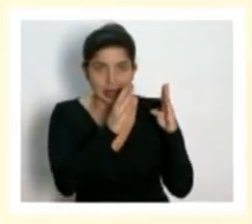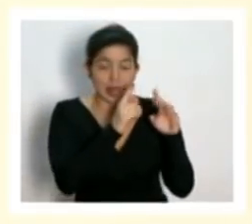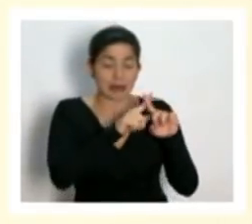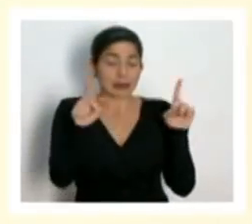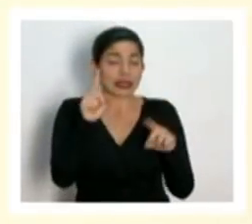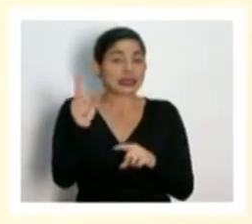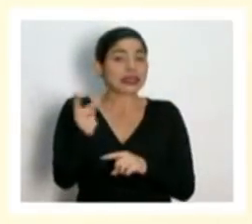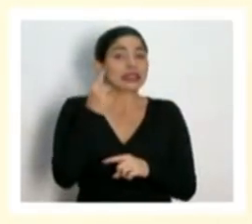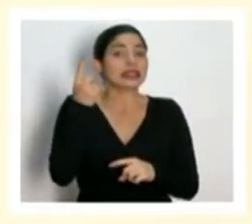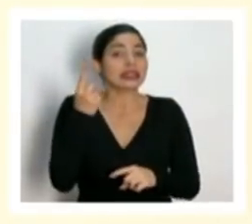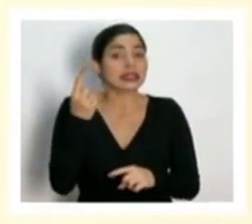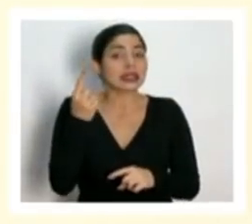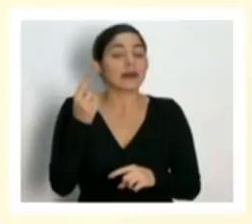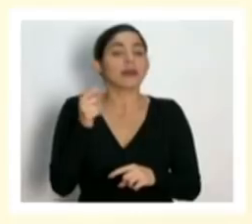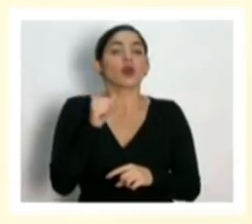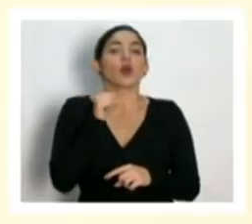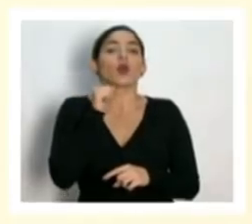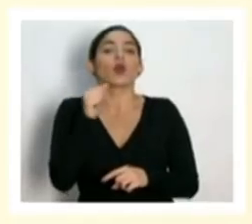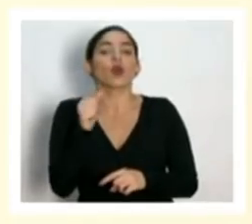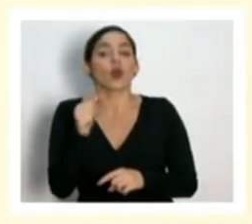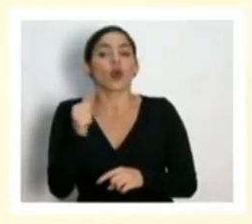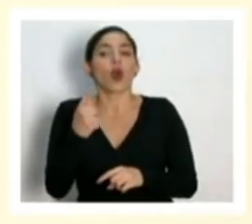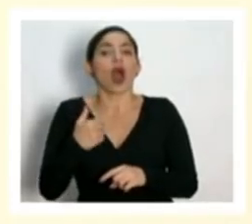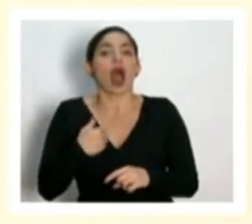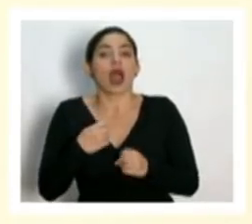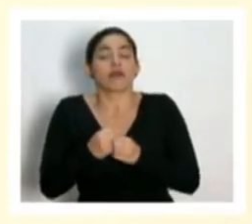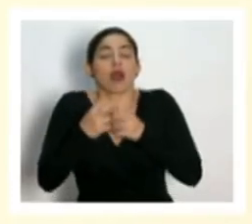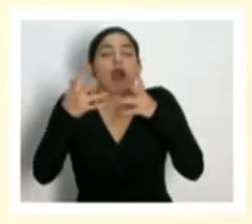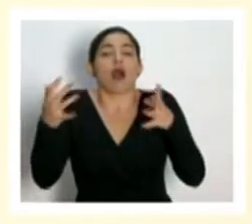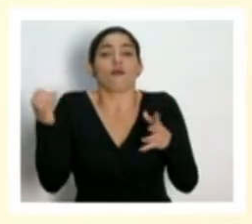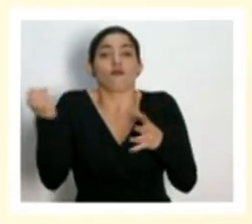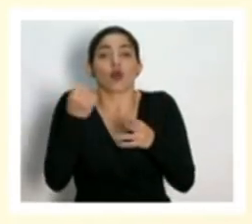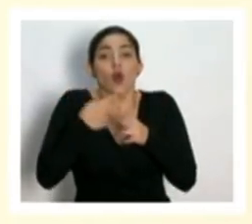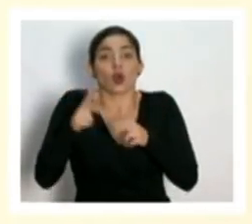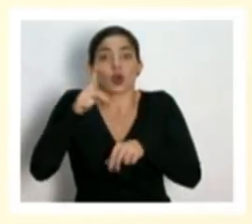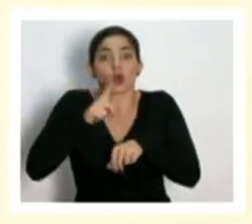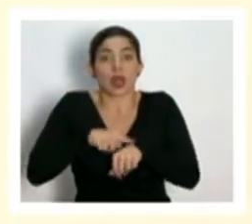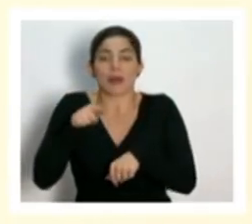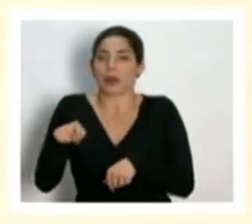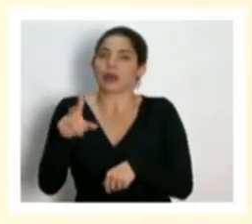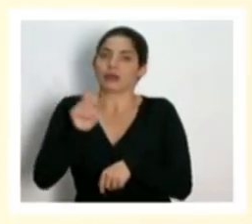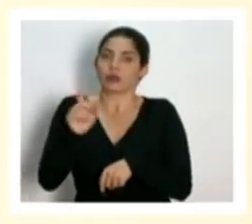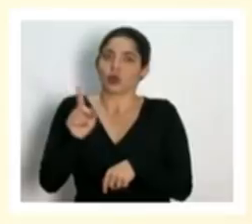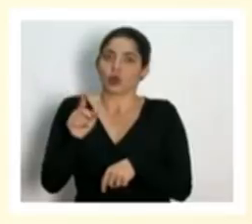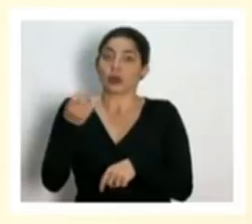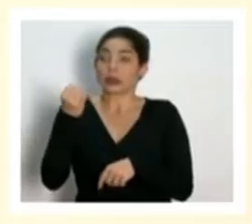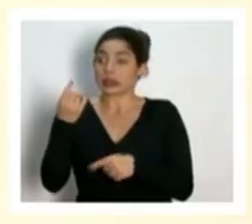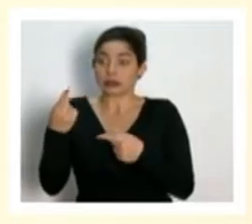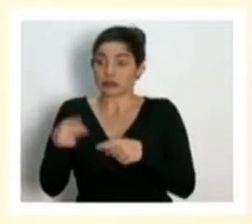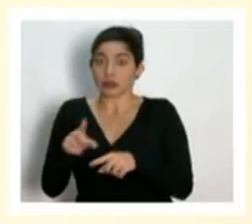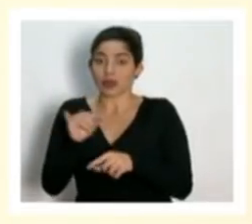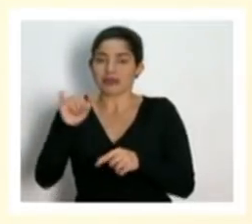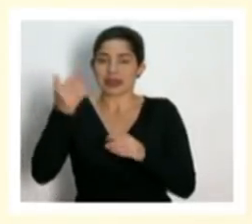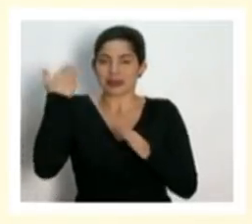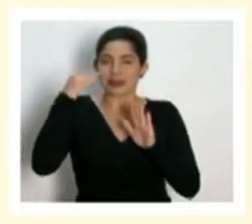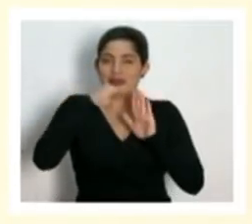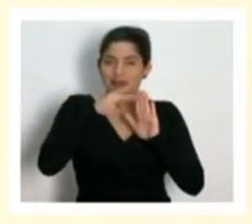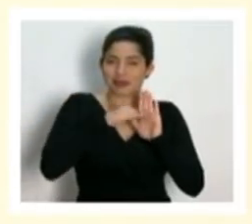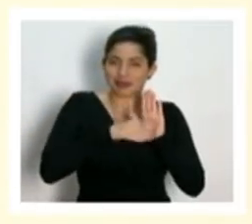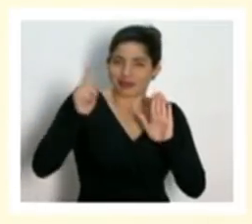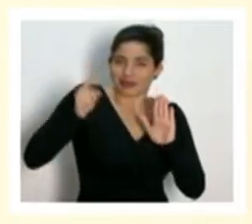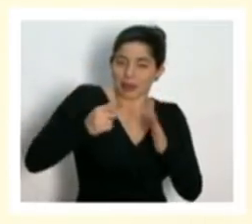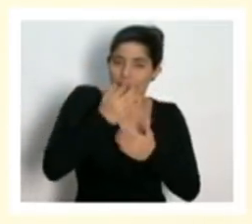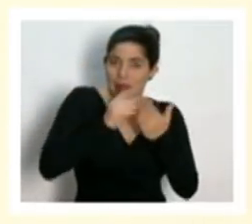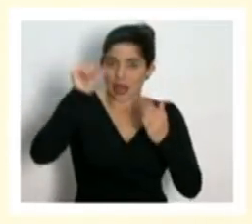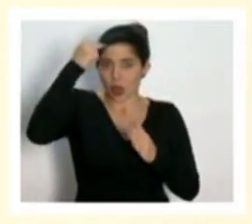no tengamos un crecimiento exponencial de casos. Y ahí es donde entran todas estas medidas que se han anunciado de parte del